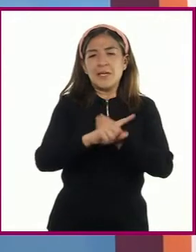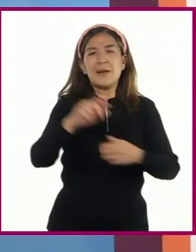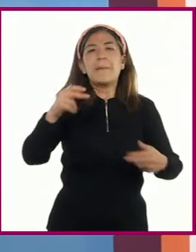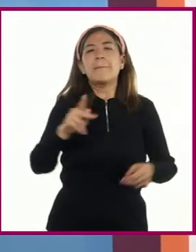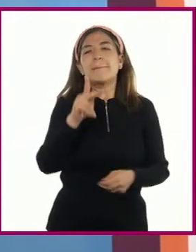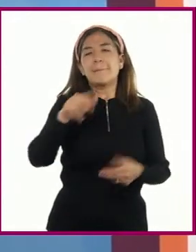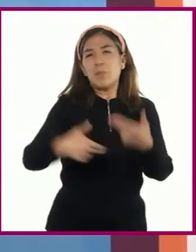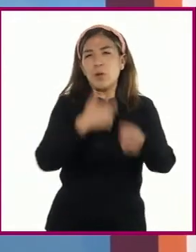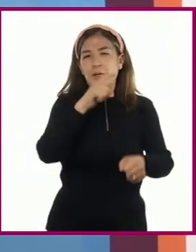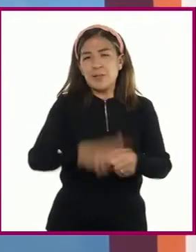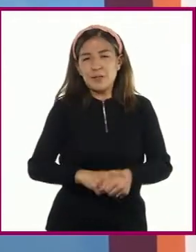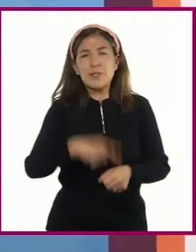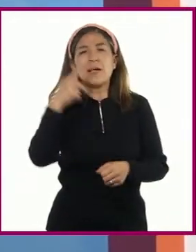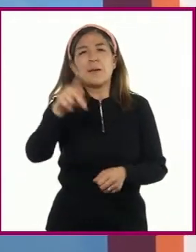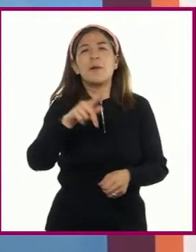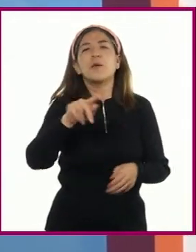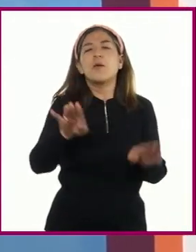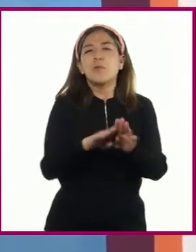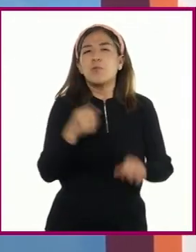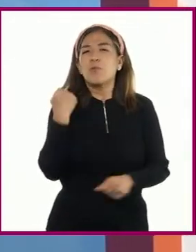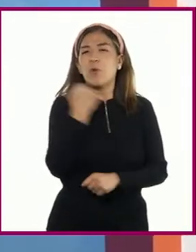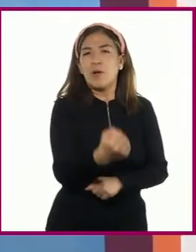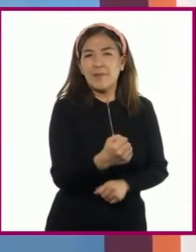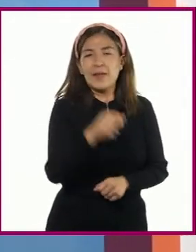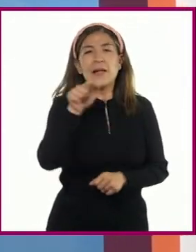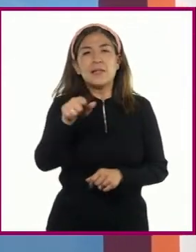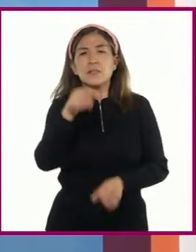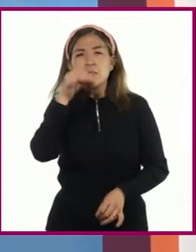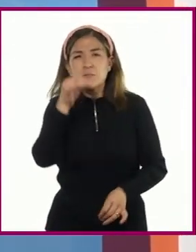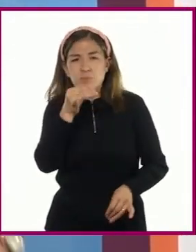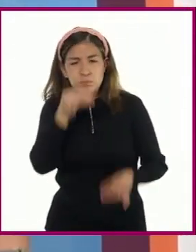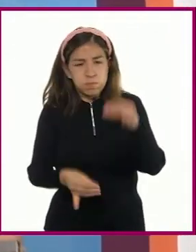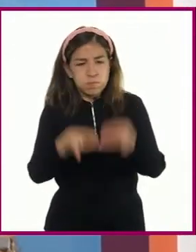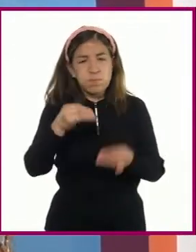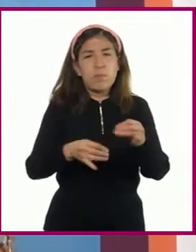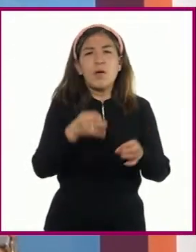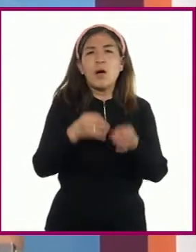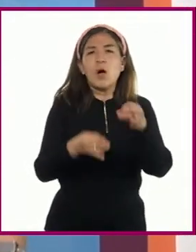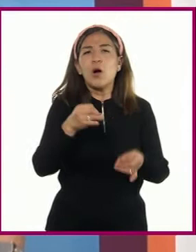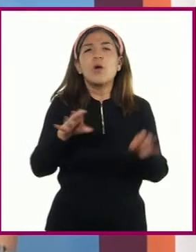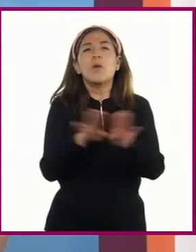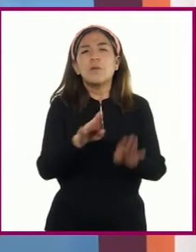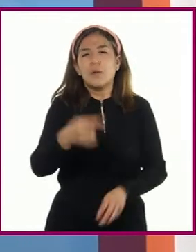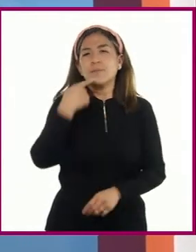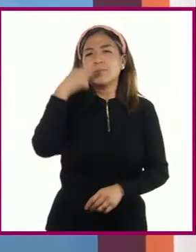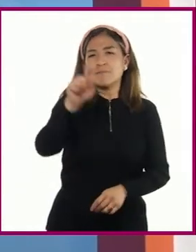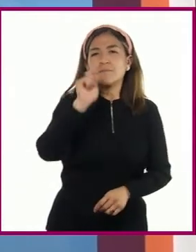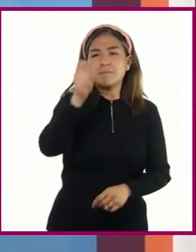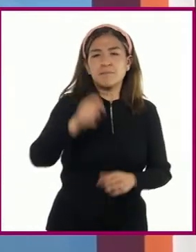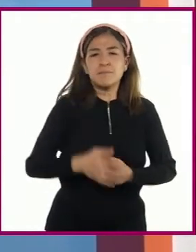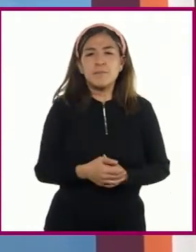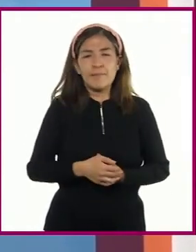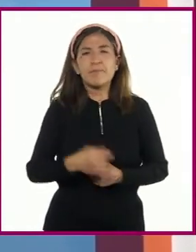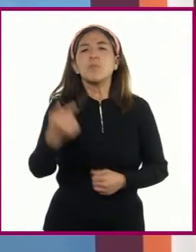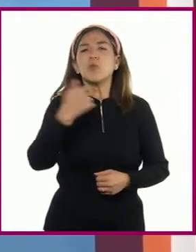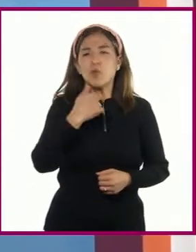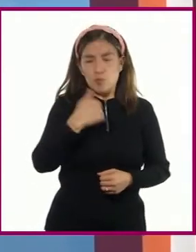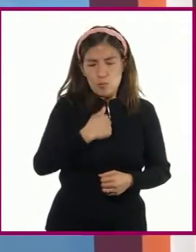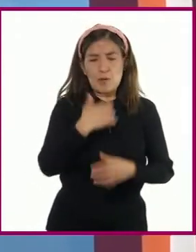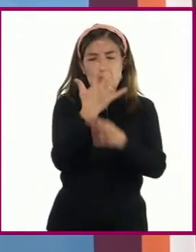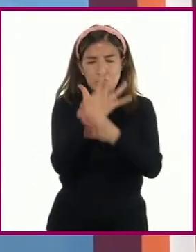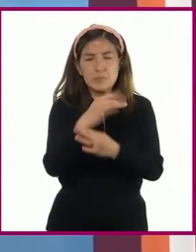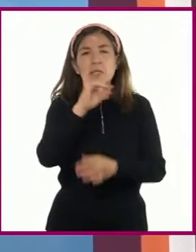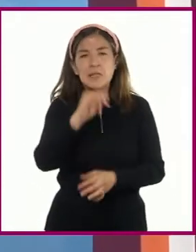en el Poder. Llevado a los tribunales por sus acciones, Mandela declaró, he luchado contra la